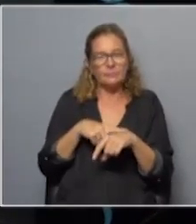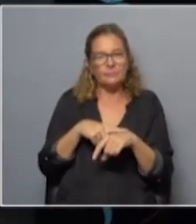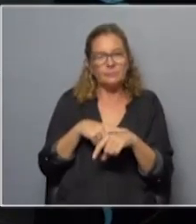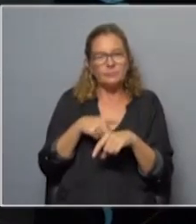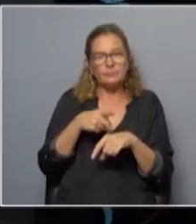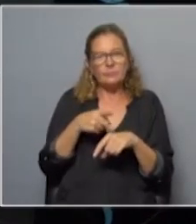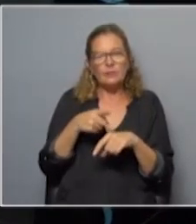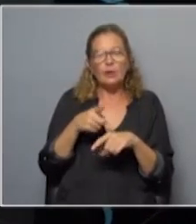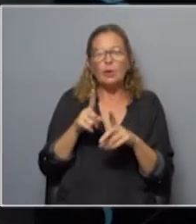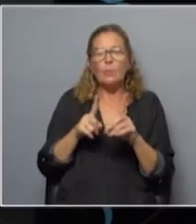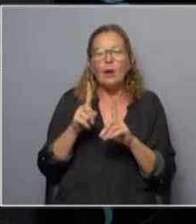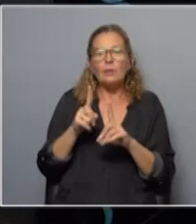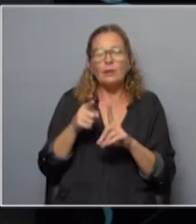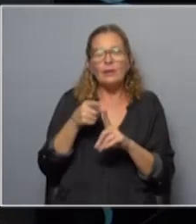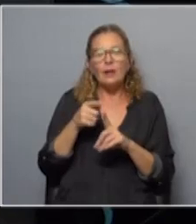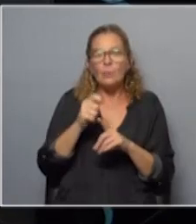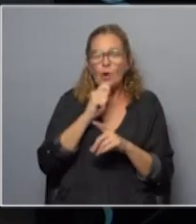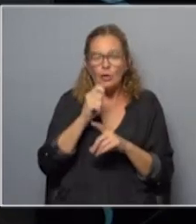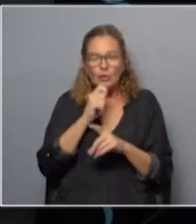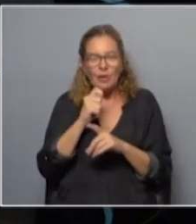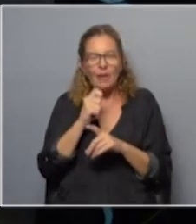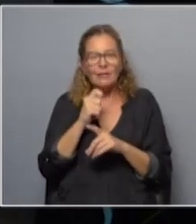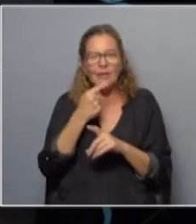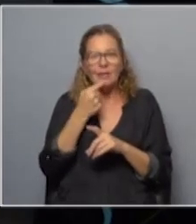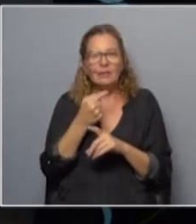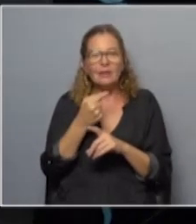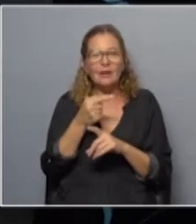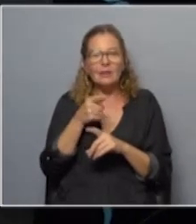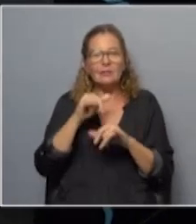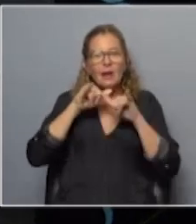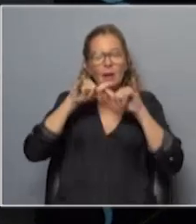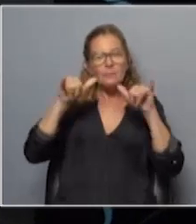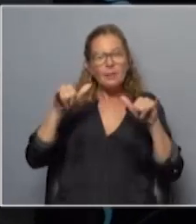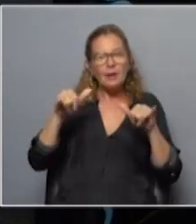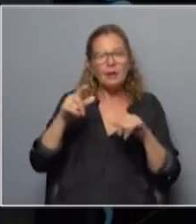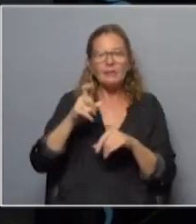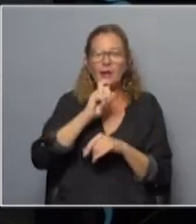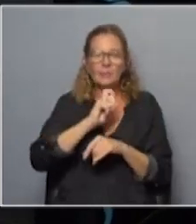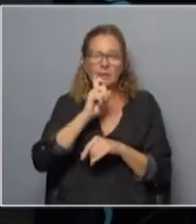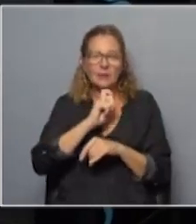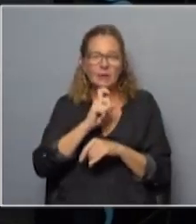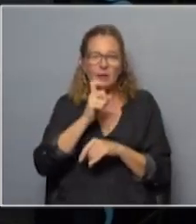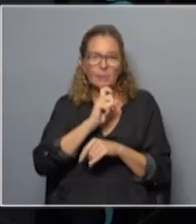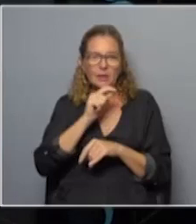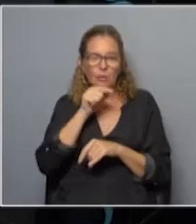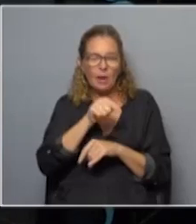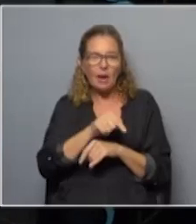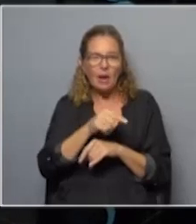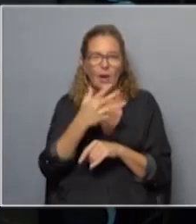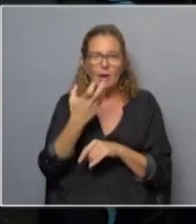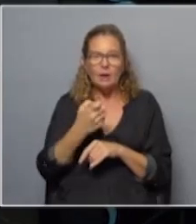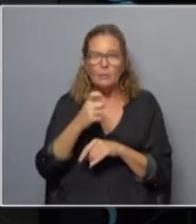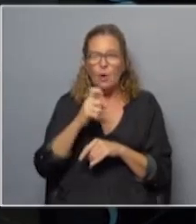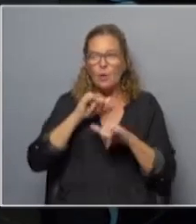es eso como bueno esas notas que se valían más que nada de decir esta campaña es de mentiras se está mintiendo acá o queremos hacer una